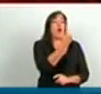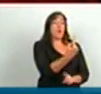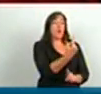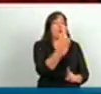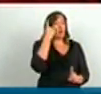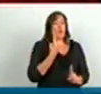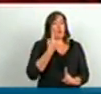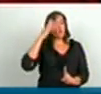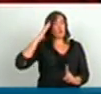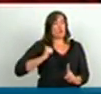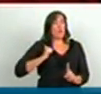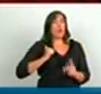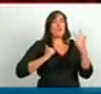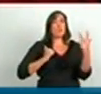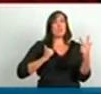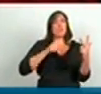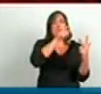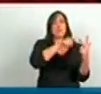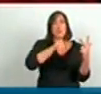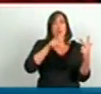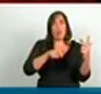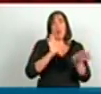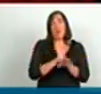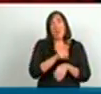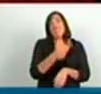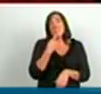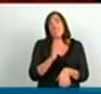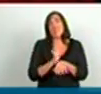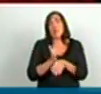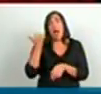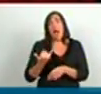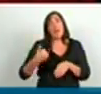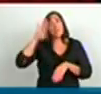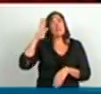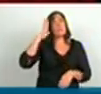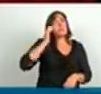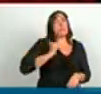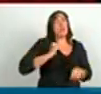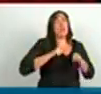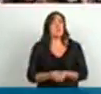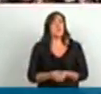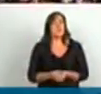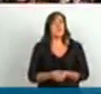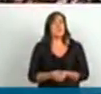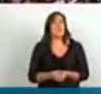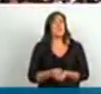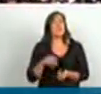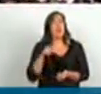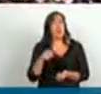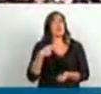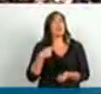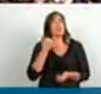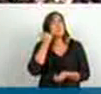tres personas. Si eso no es militarización, yo no sé qué será la militarización. He